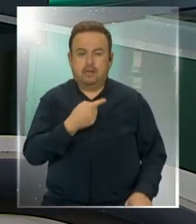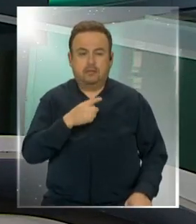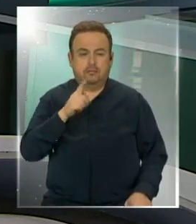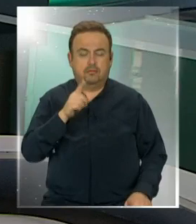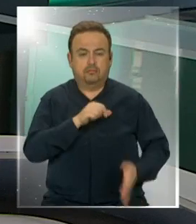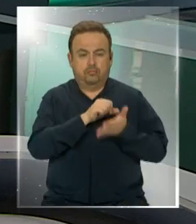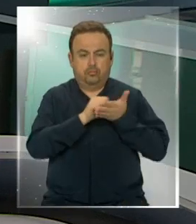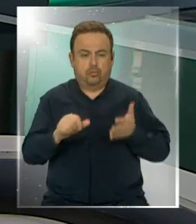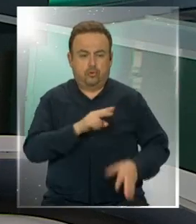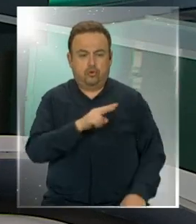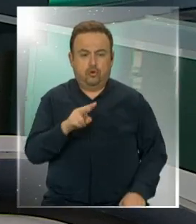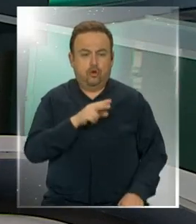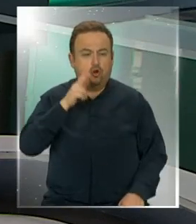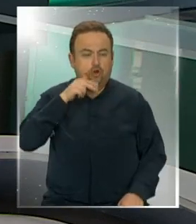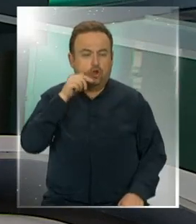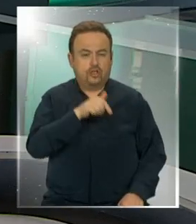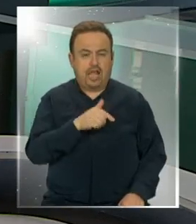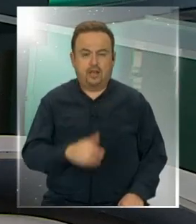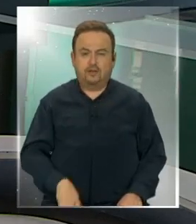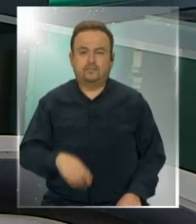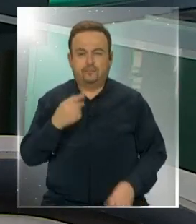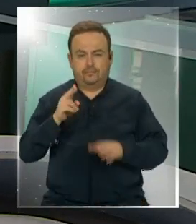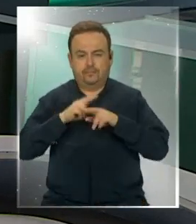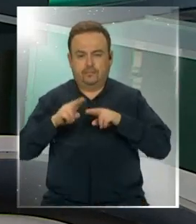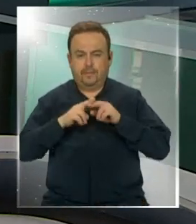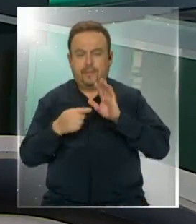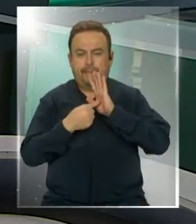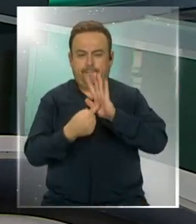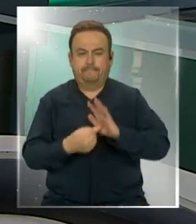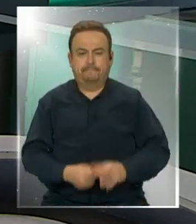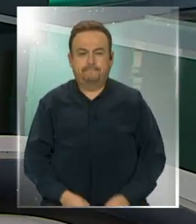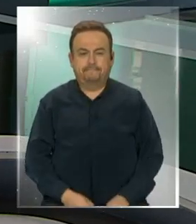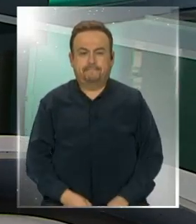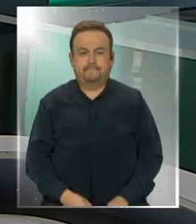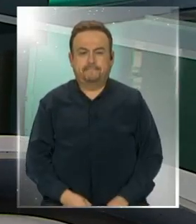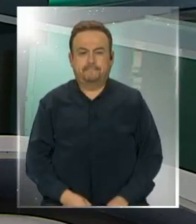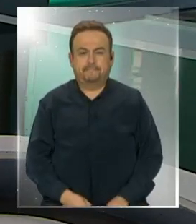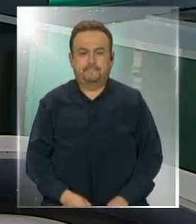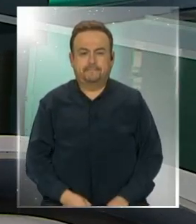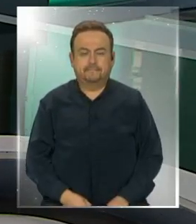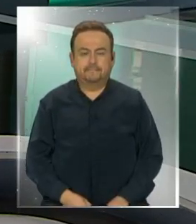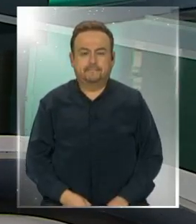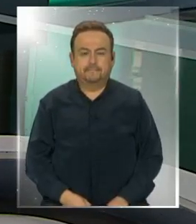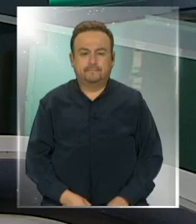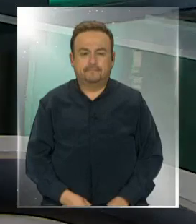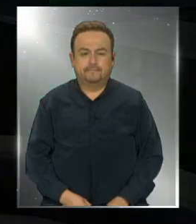sanciones a ambos notarios. Veamos el reporte de Carolina Acuña y Francisco Moreno con la investigación.